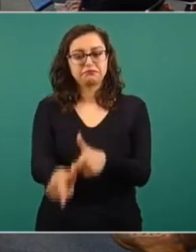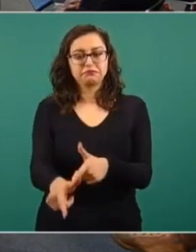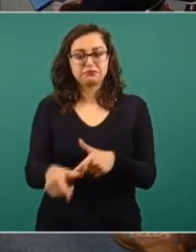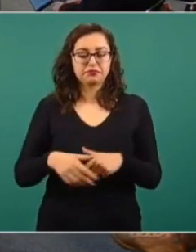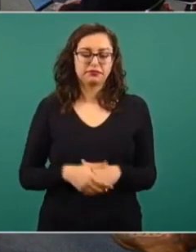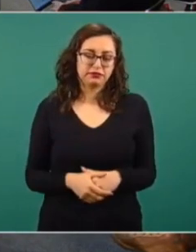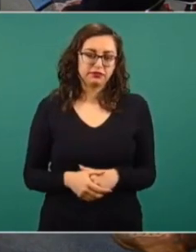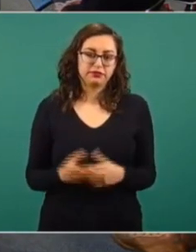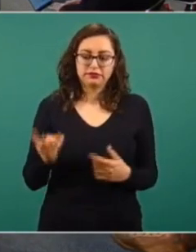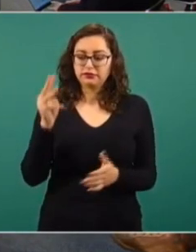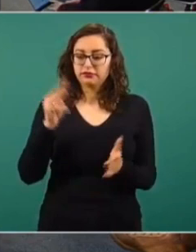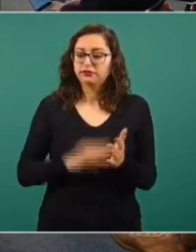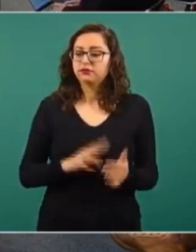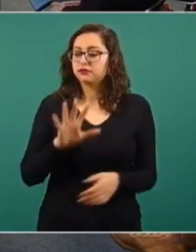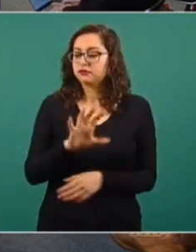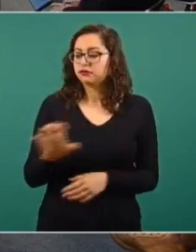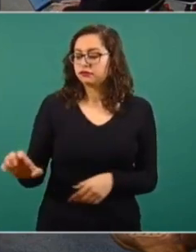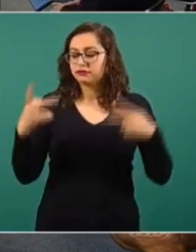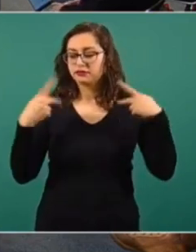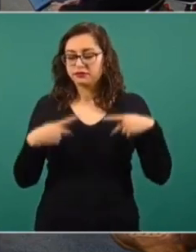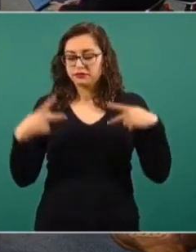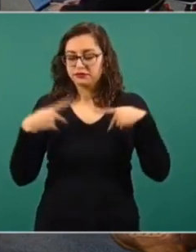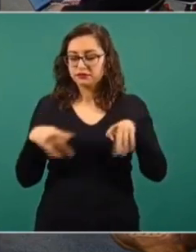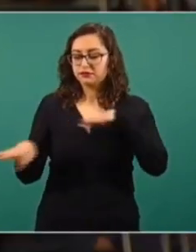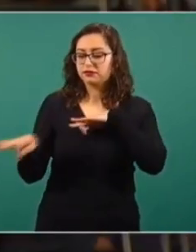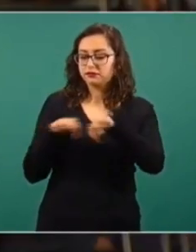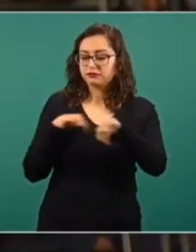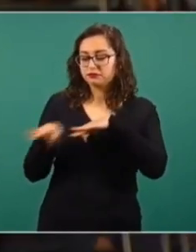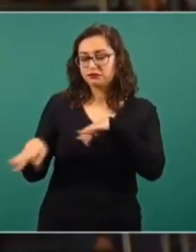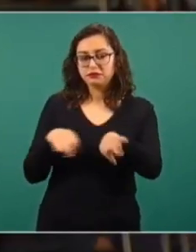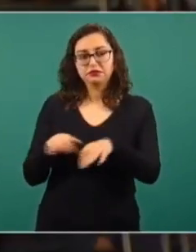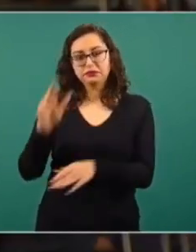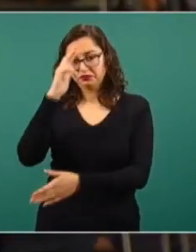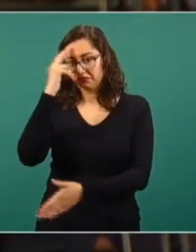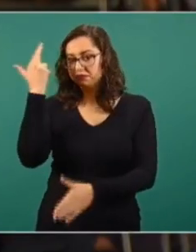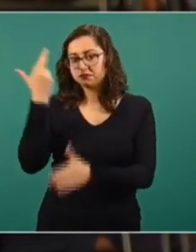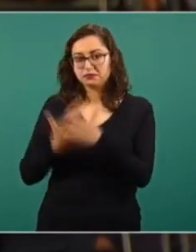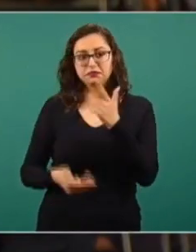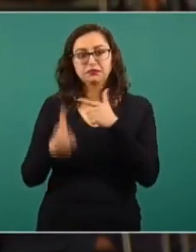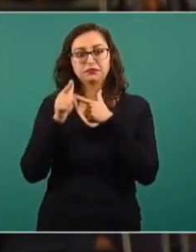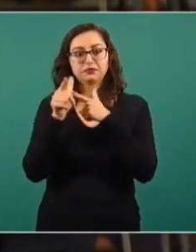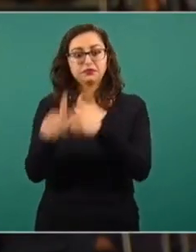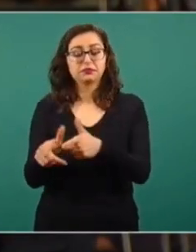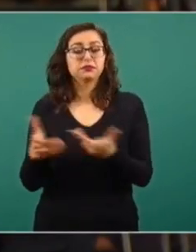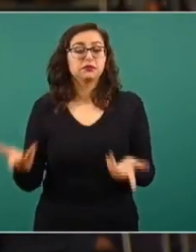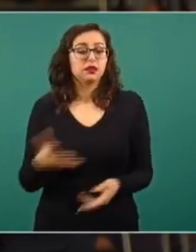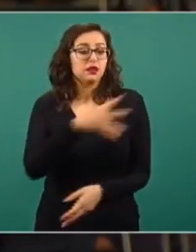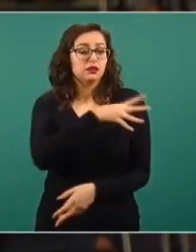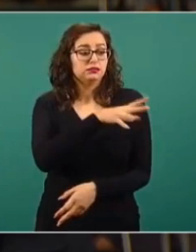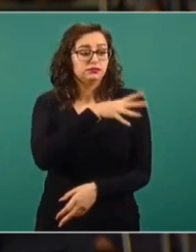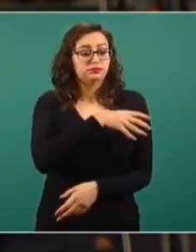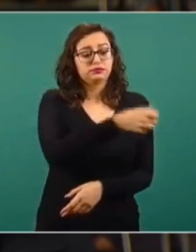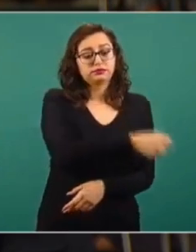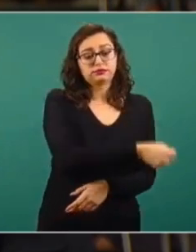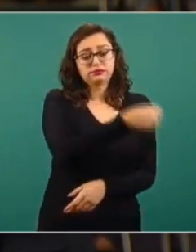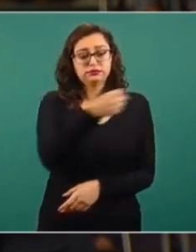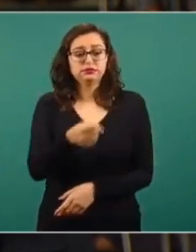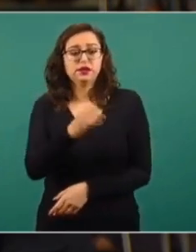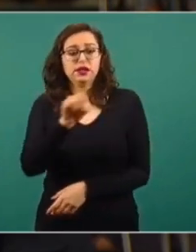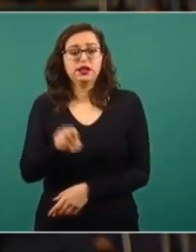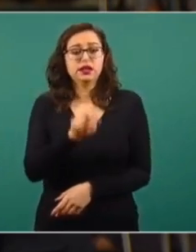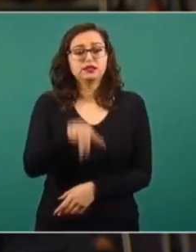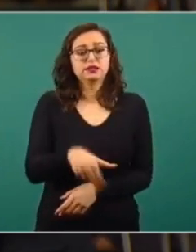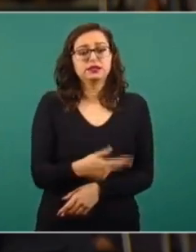más de tres mil quinientos trabajadores, pese a que usted nombró al general de división, Jean Pedro Lumán